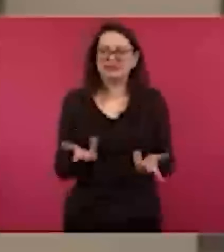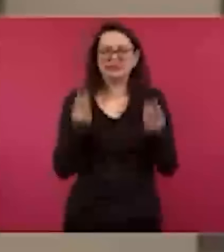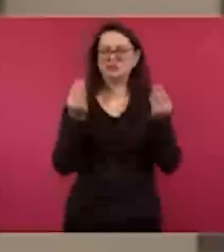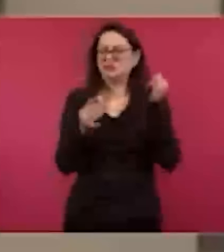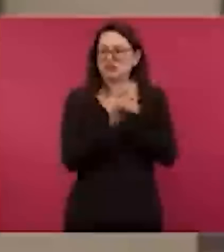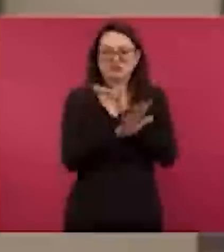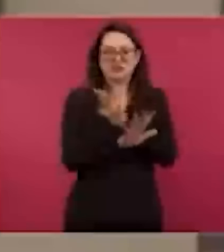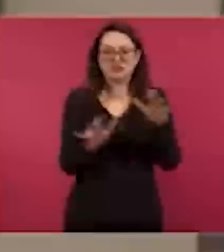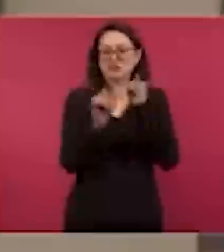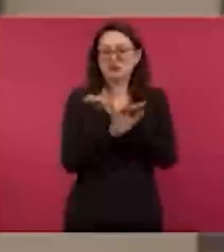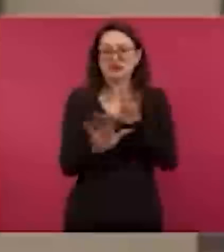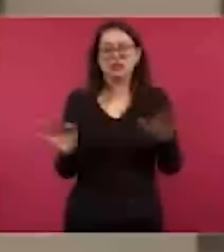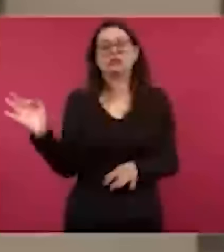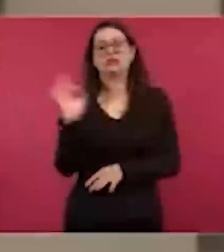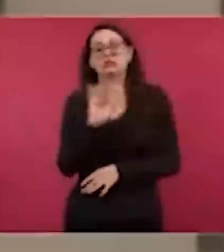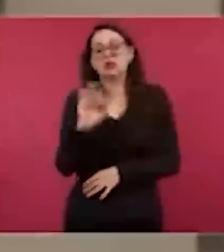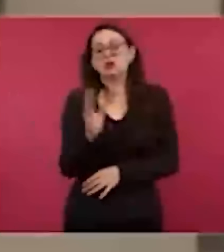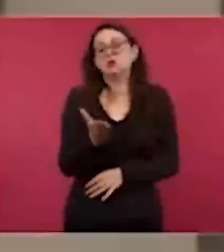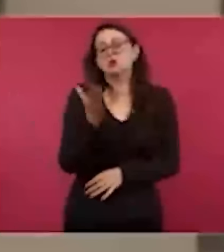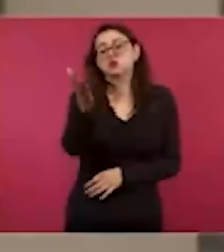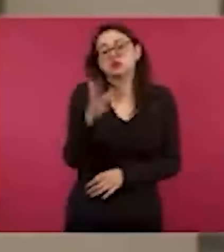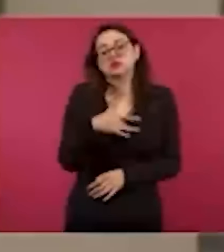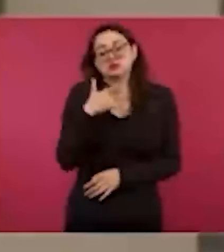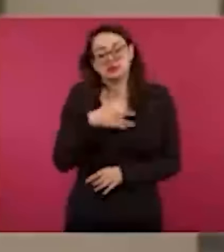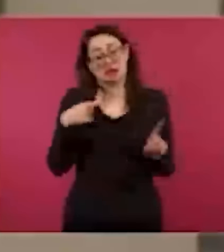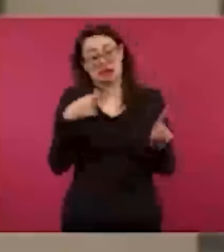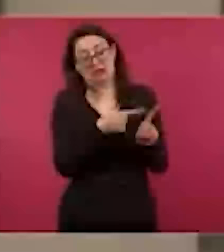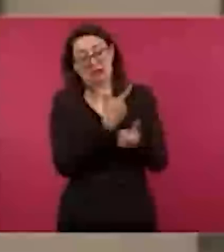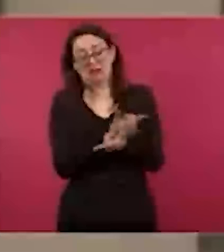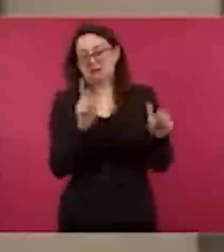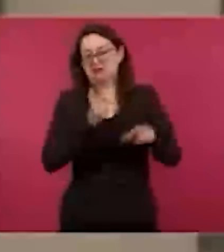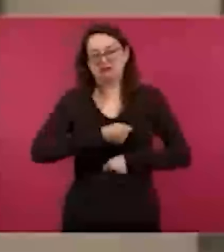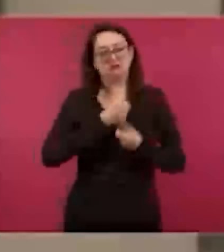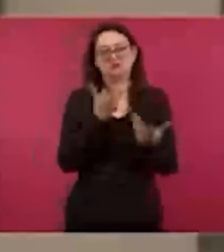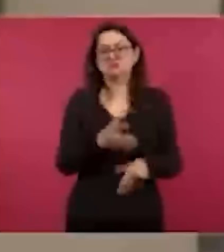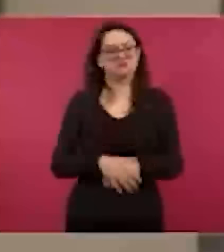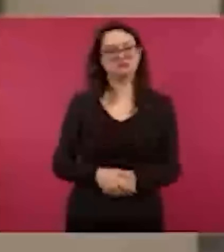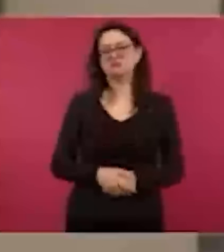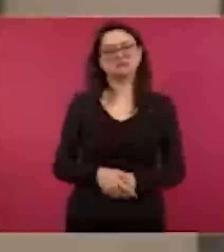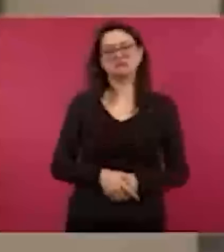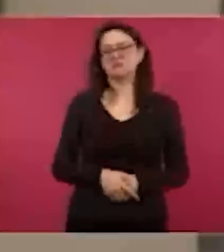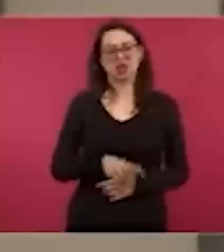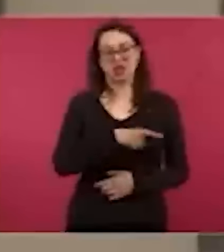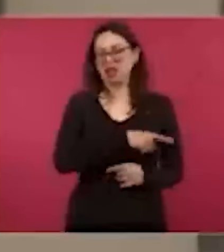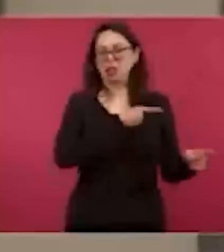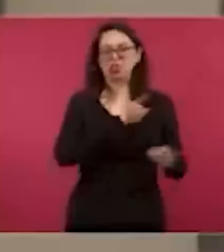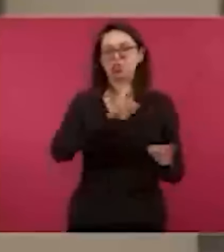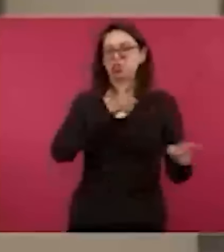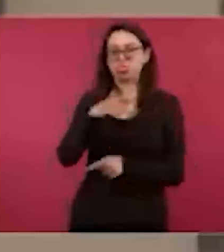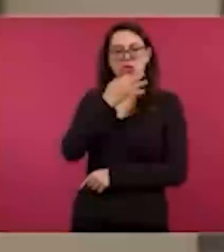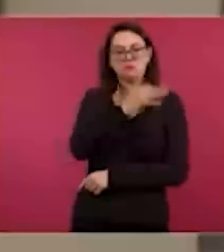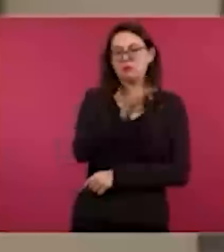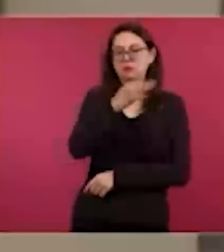usted puede decir que es libre de expresión, pero esto, la libre expresión ya está llegando a ofendernos a